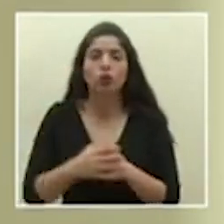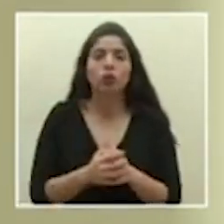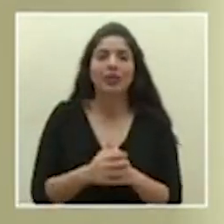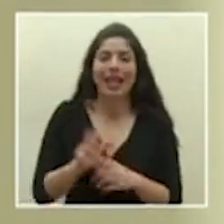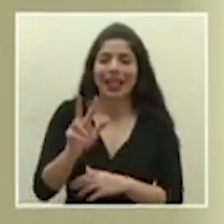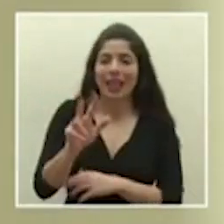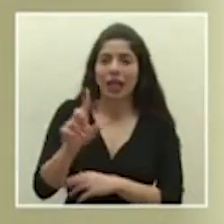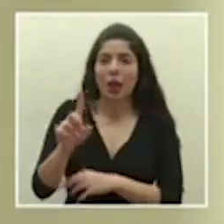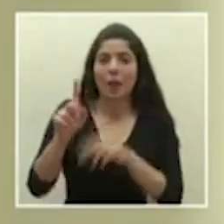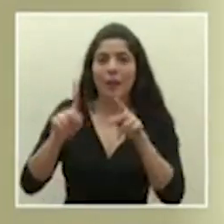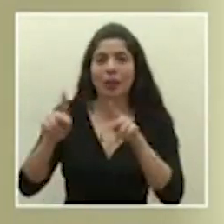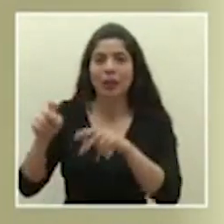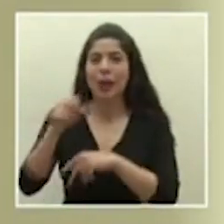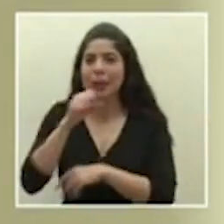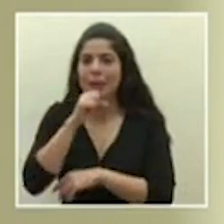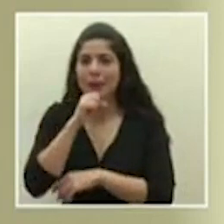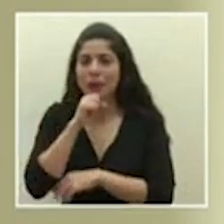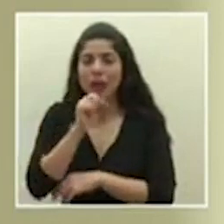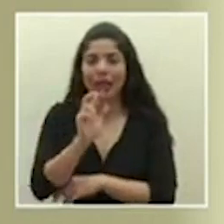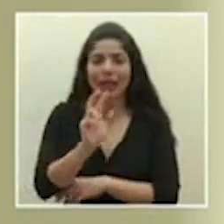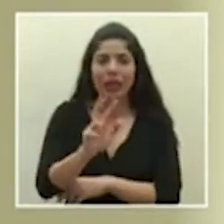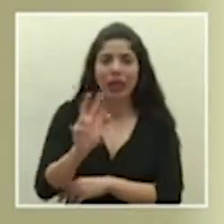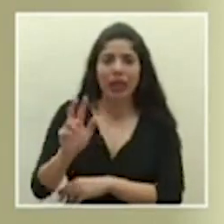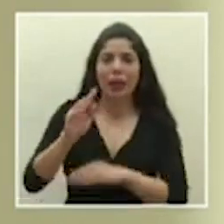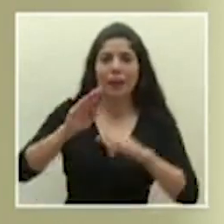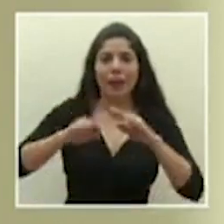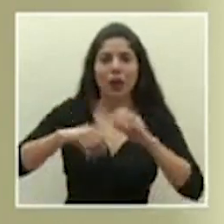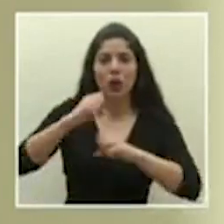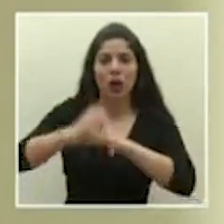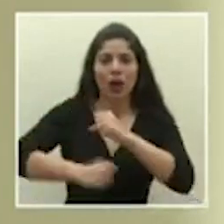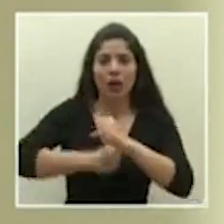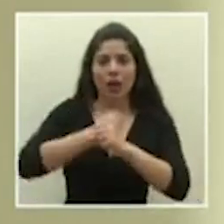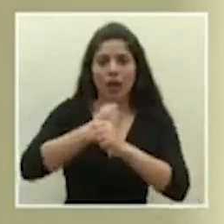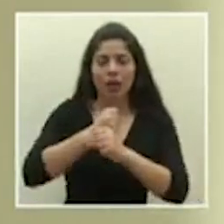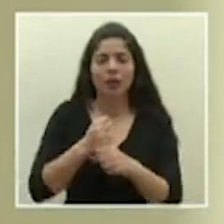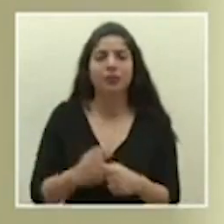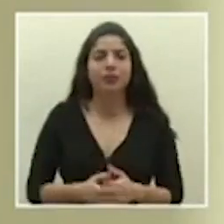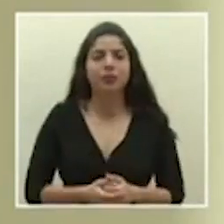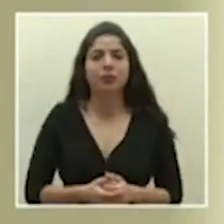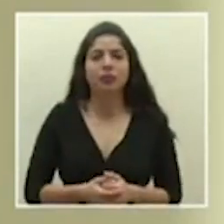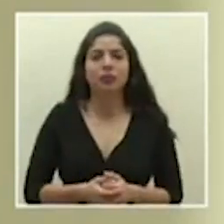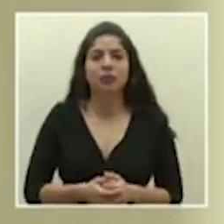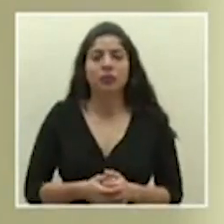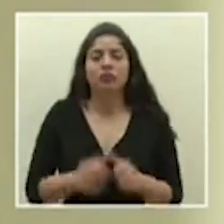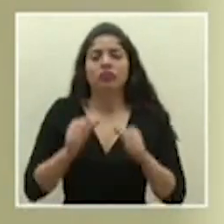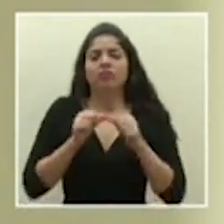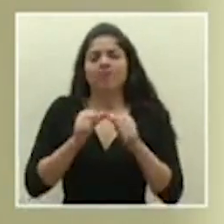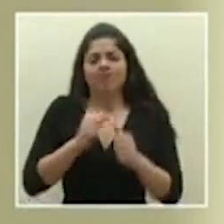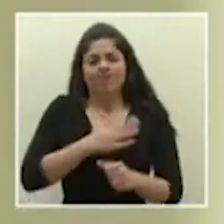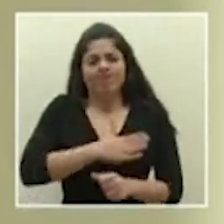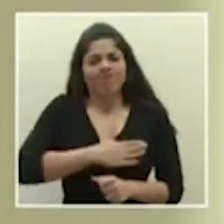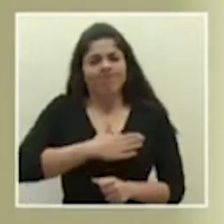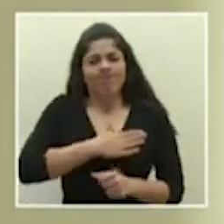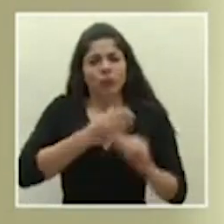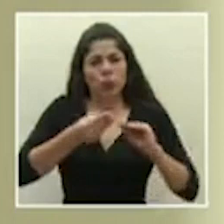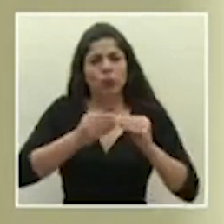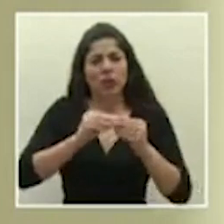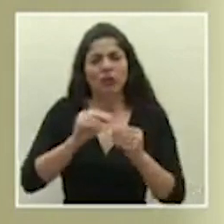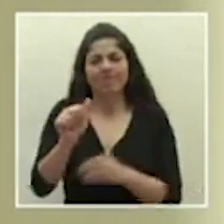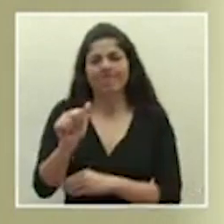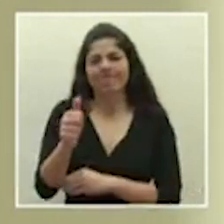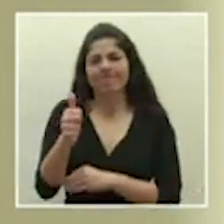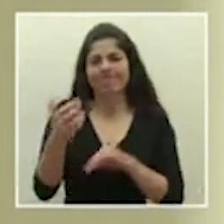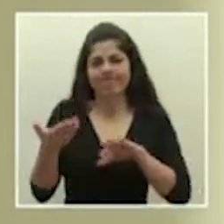31 personas mayores y 33 menores de edad. Se continúa con la lamentable cifra de 10